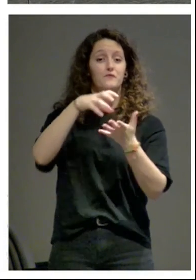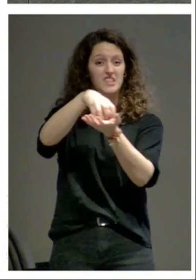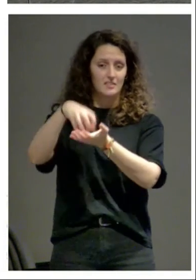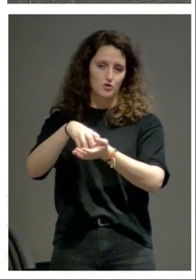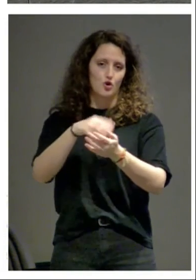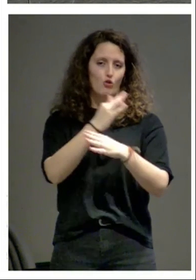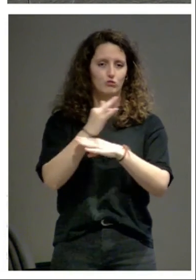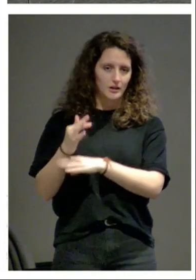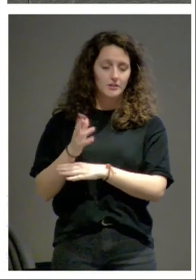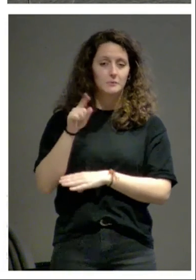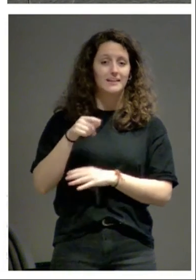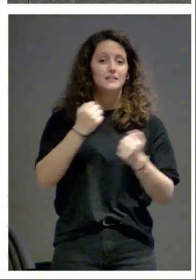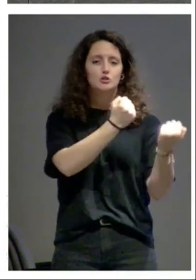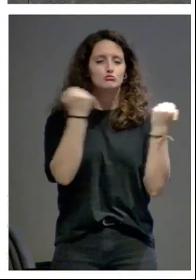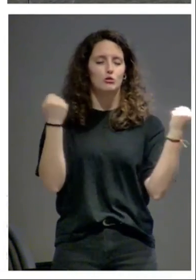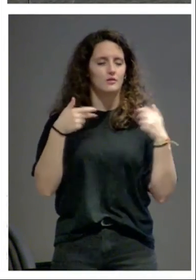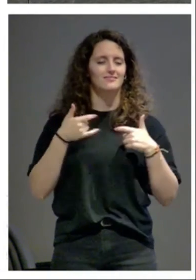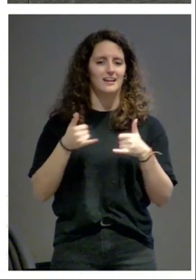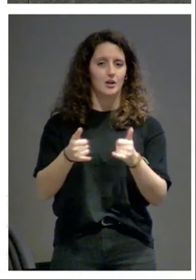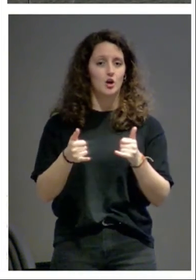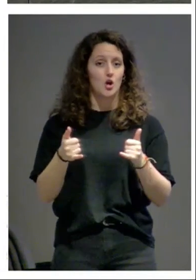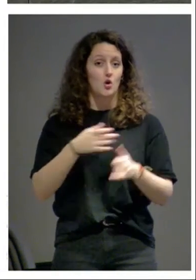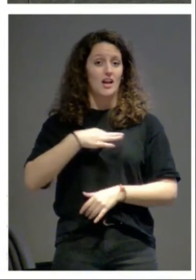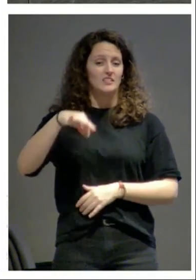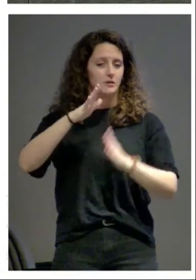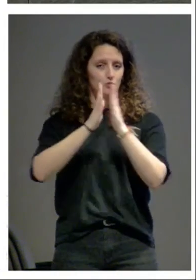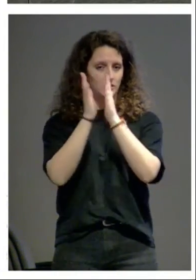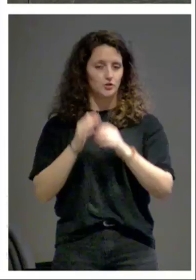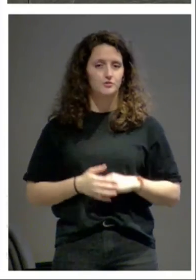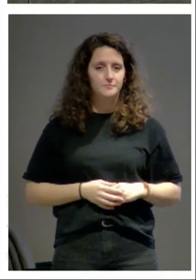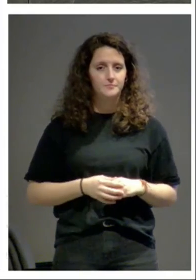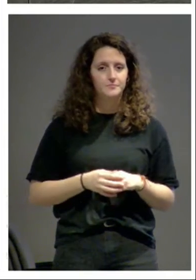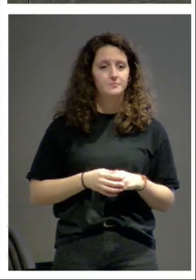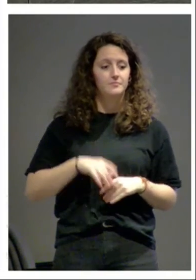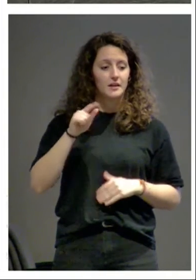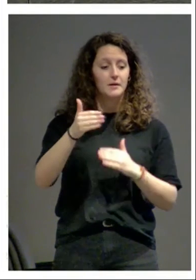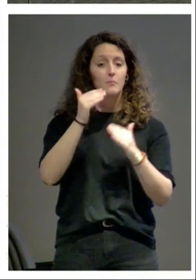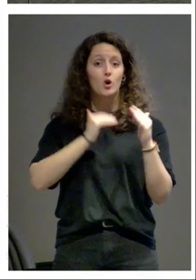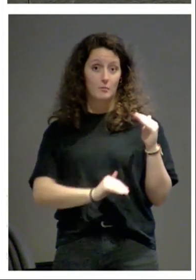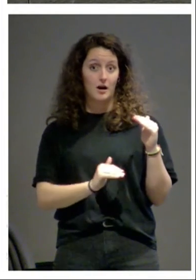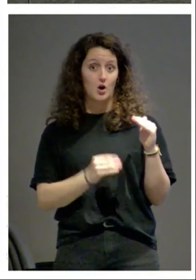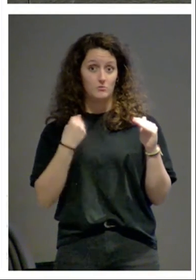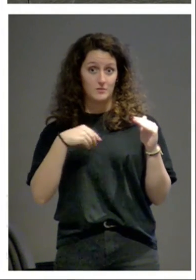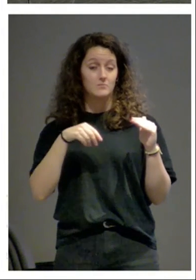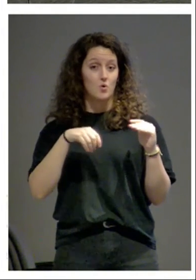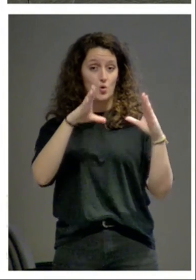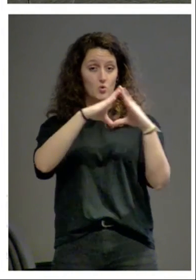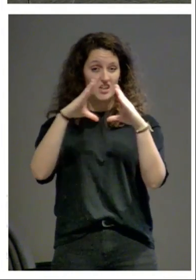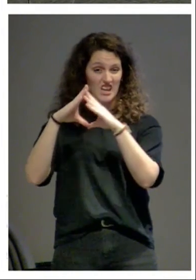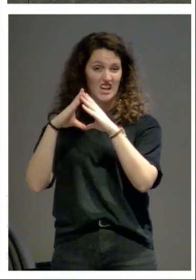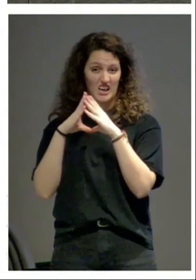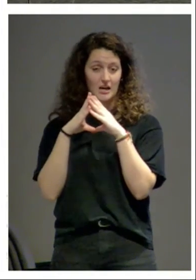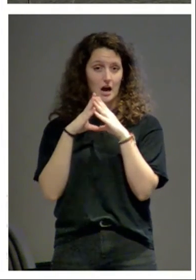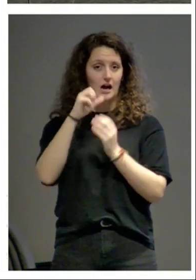Torres del Río el Espíritu Santo e incluso por debajo de esas iglesias de